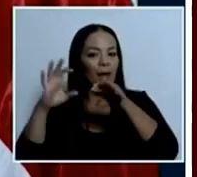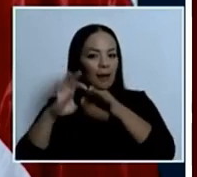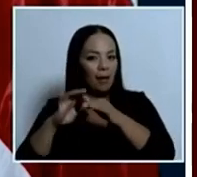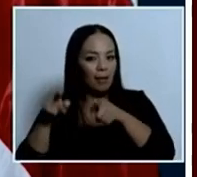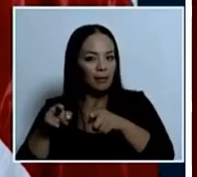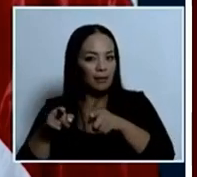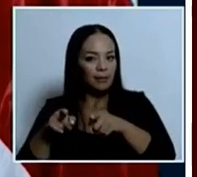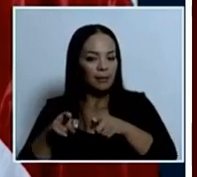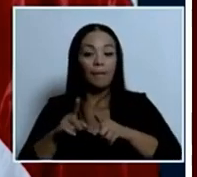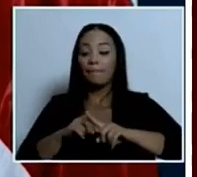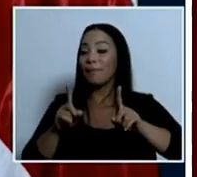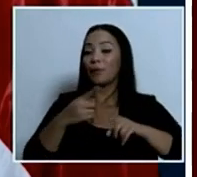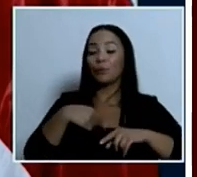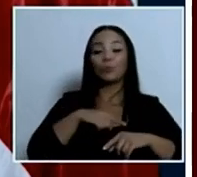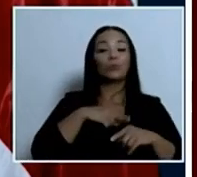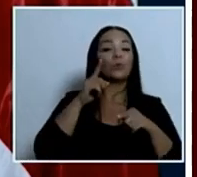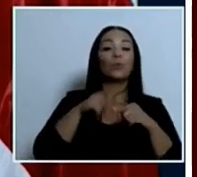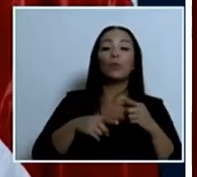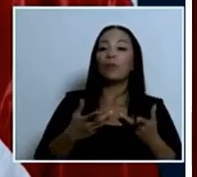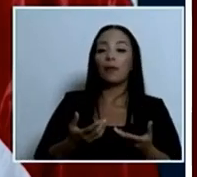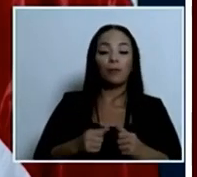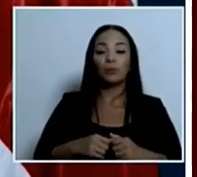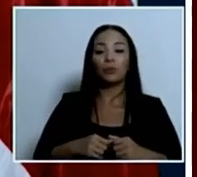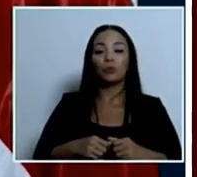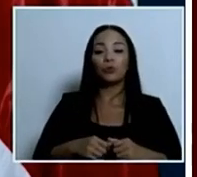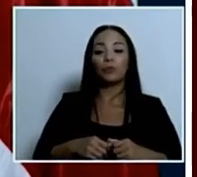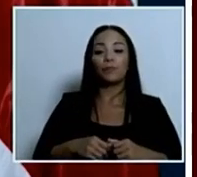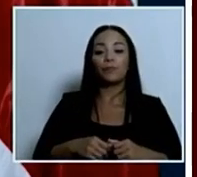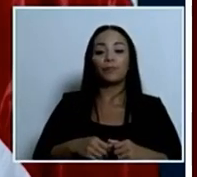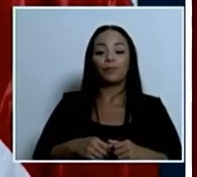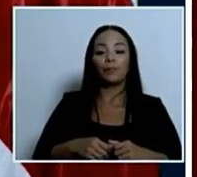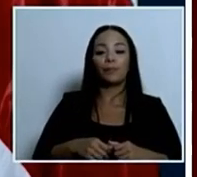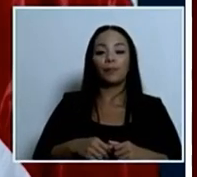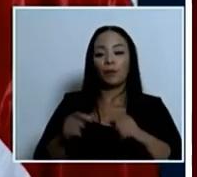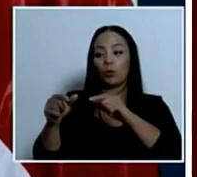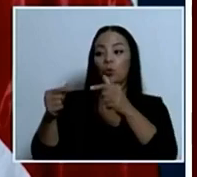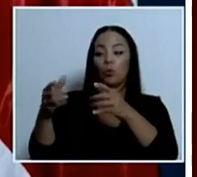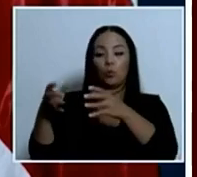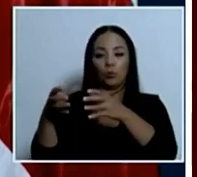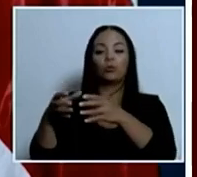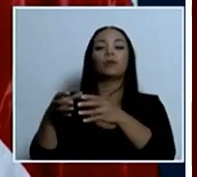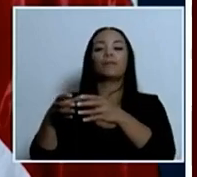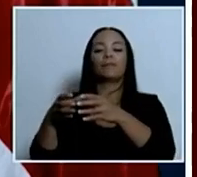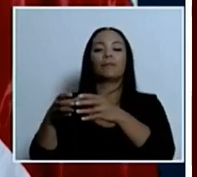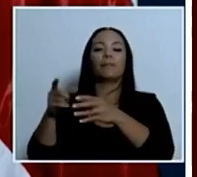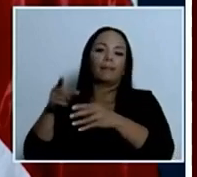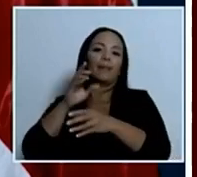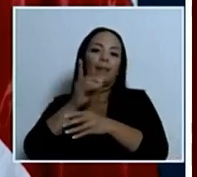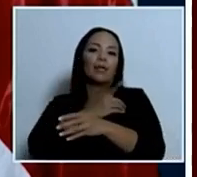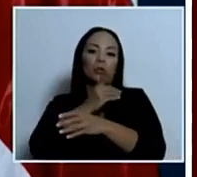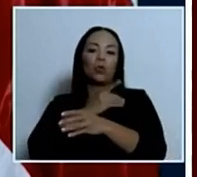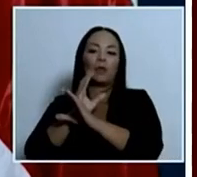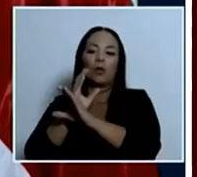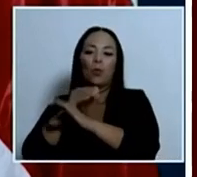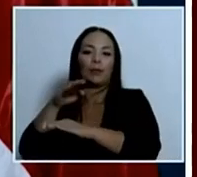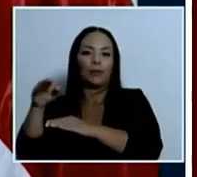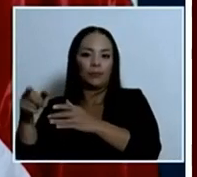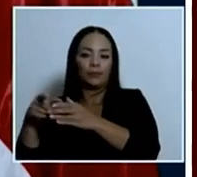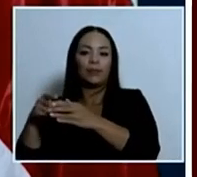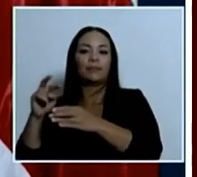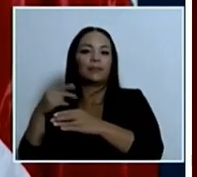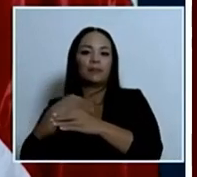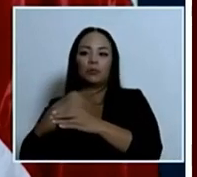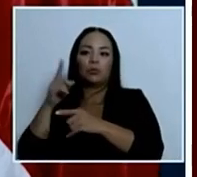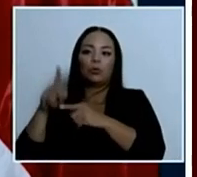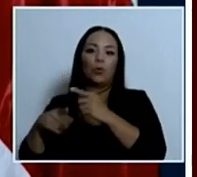no vamos a agarrar las patrulleras que maneja don Martín Arias que es el director de guardas cozas también y ese ministro montarles